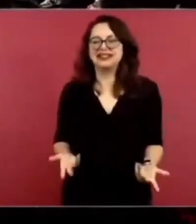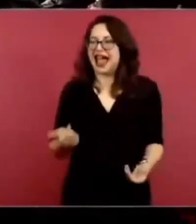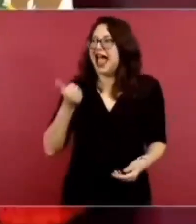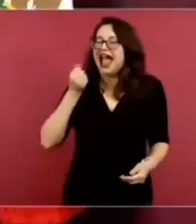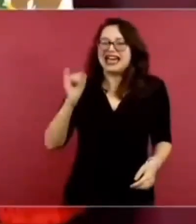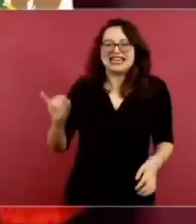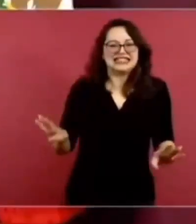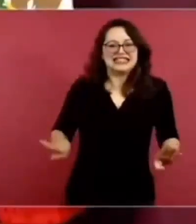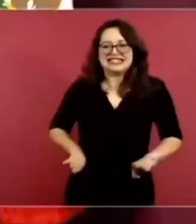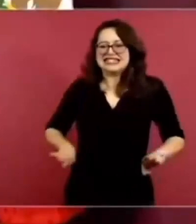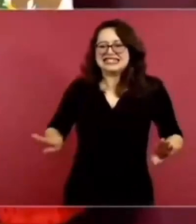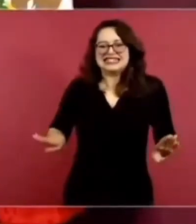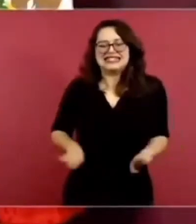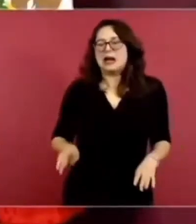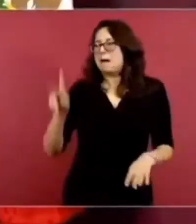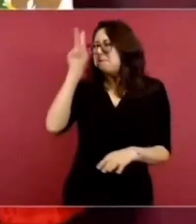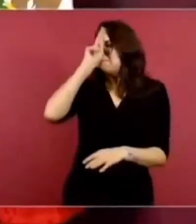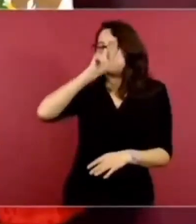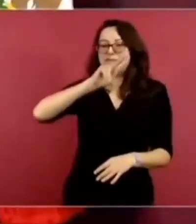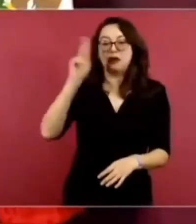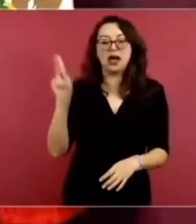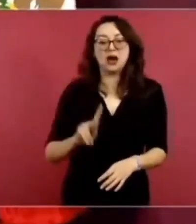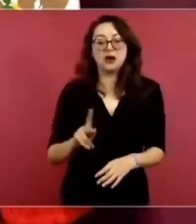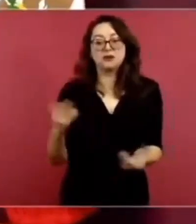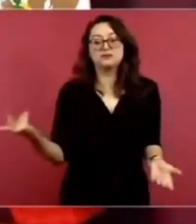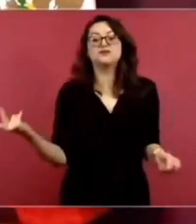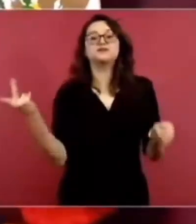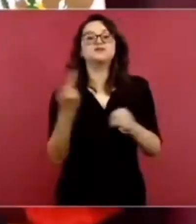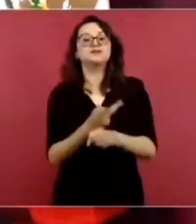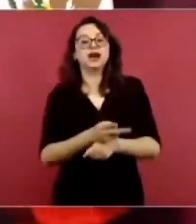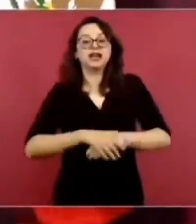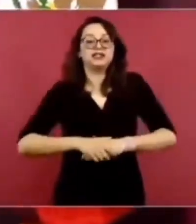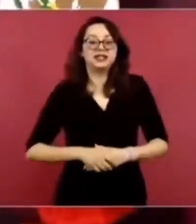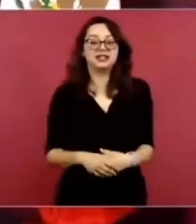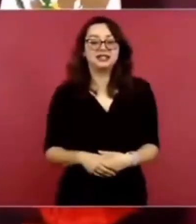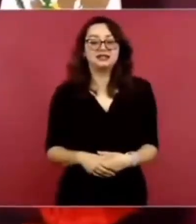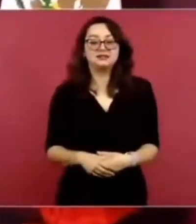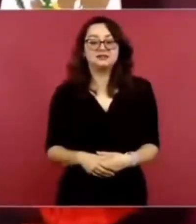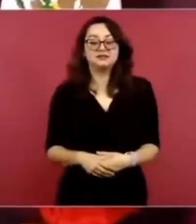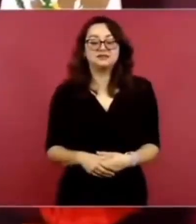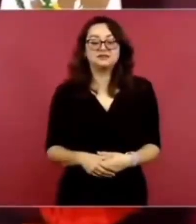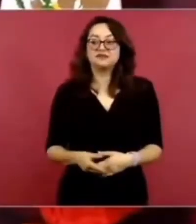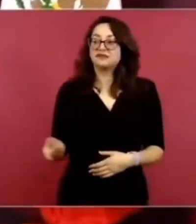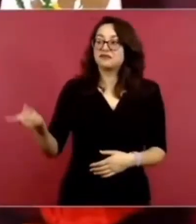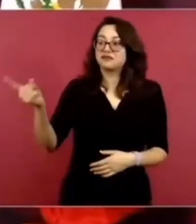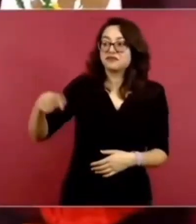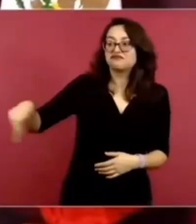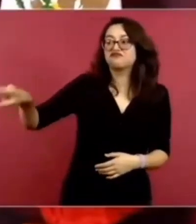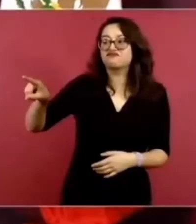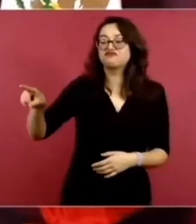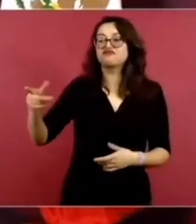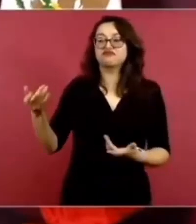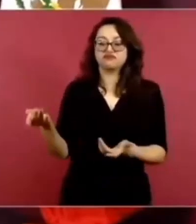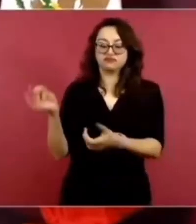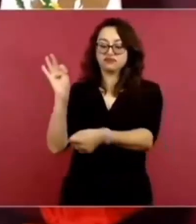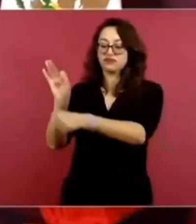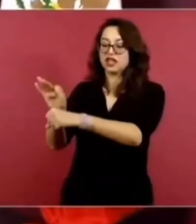y como pues tienen el apoyo de los pseudo